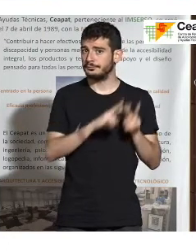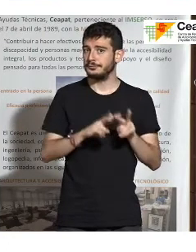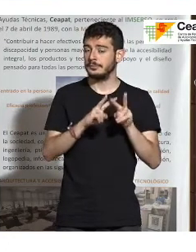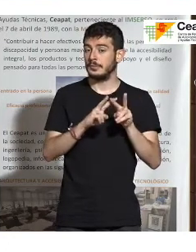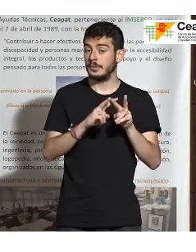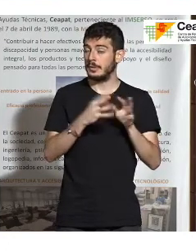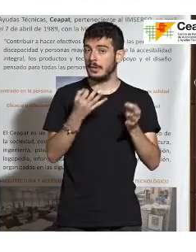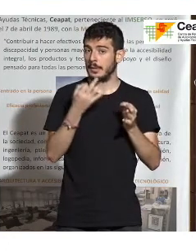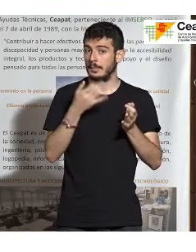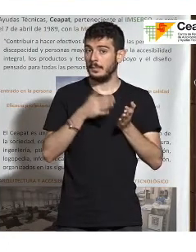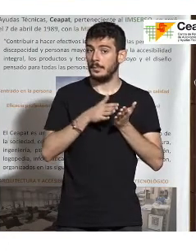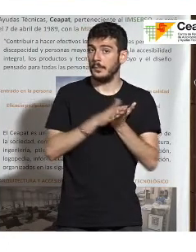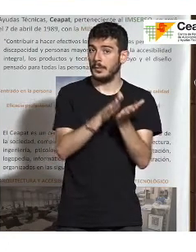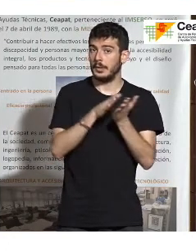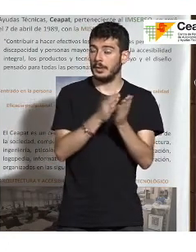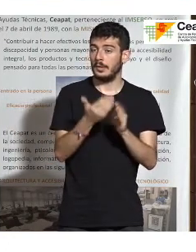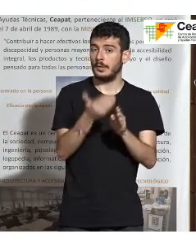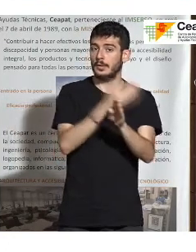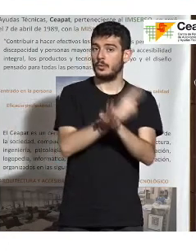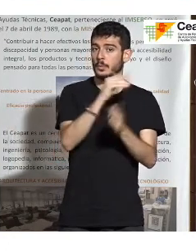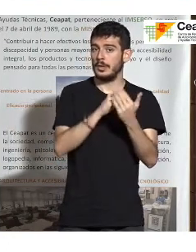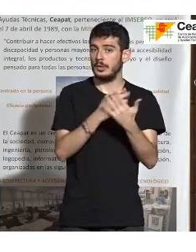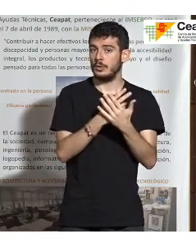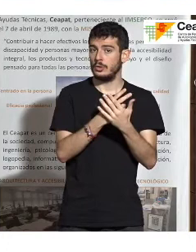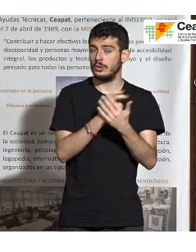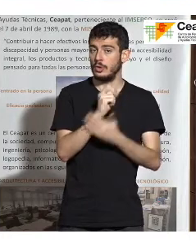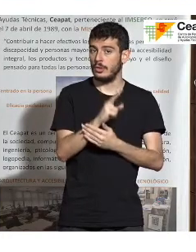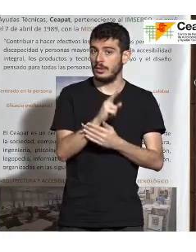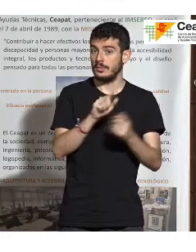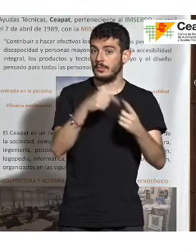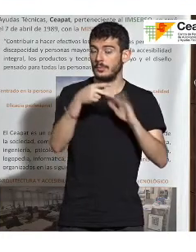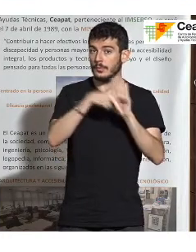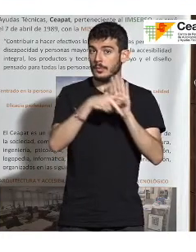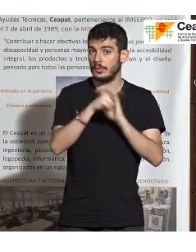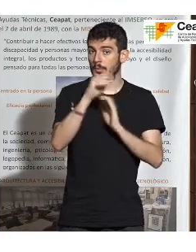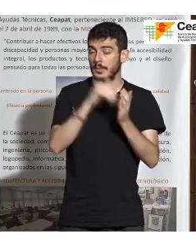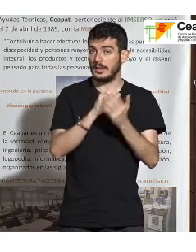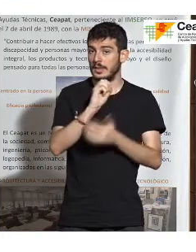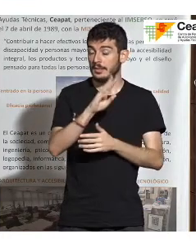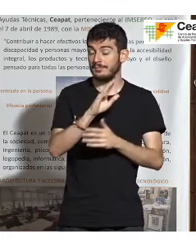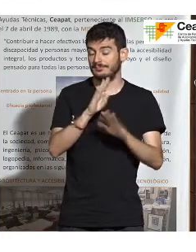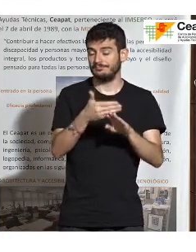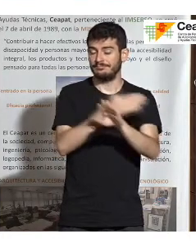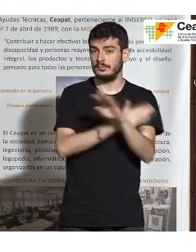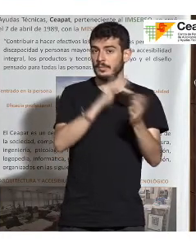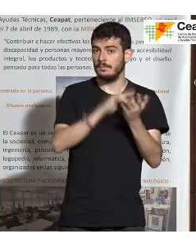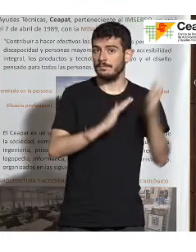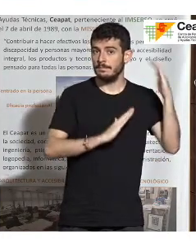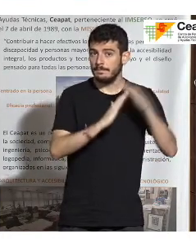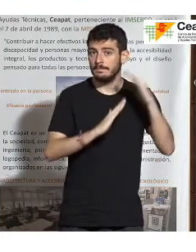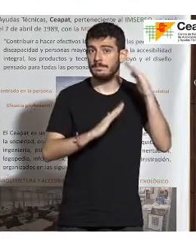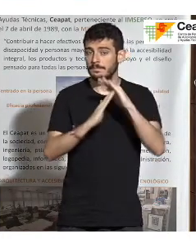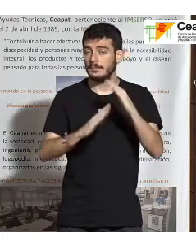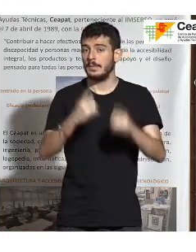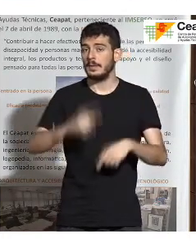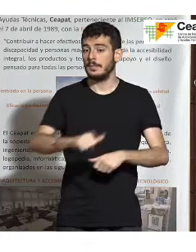2012, la siguiente norma, 2013. Hemos tenido parones, hemos tenido que esperar,